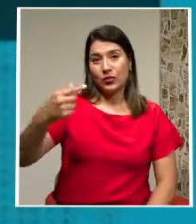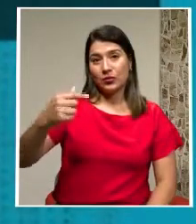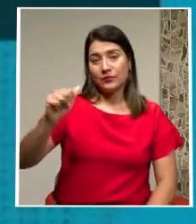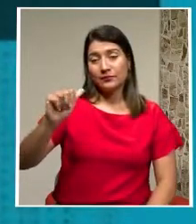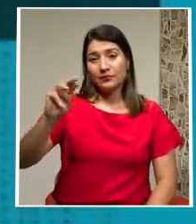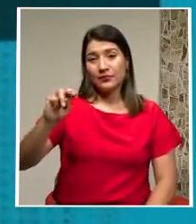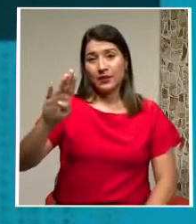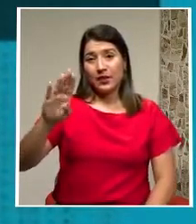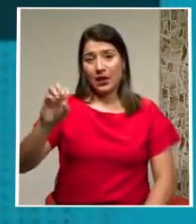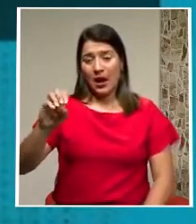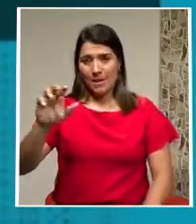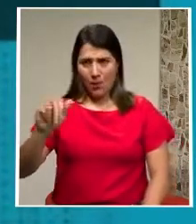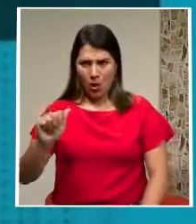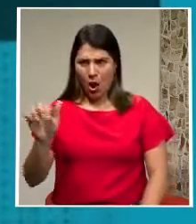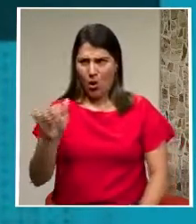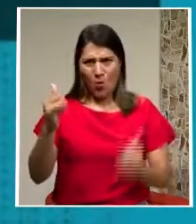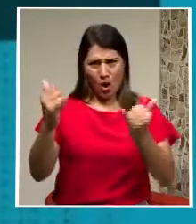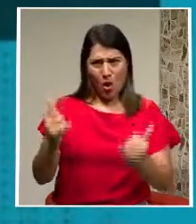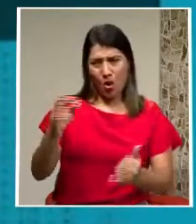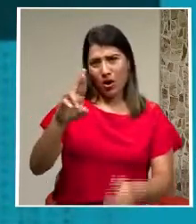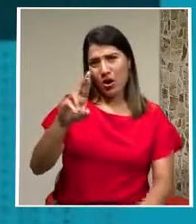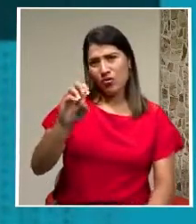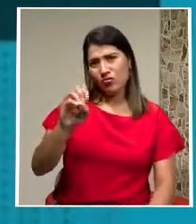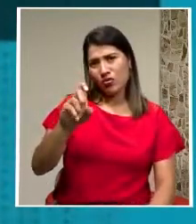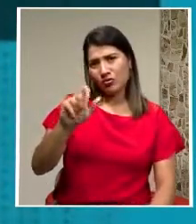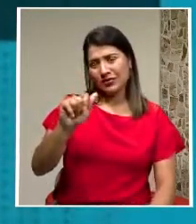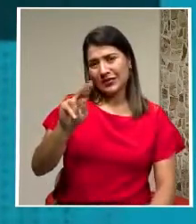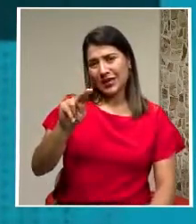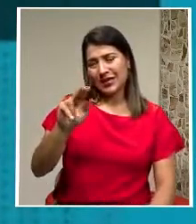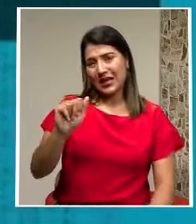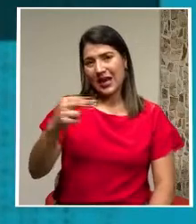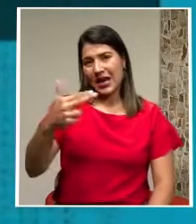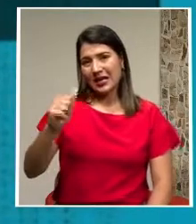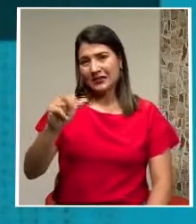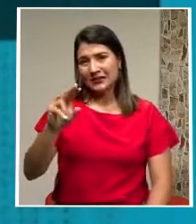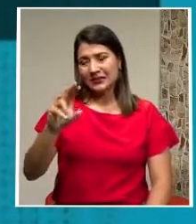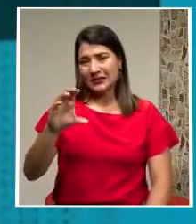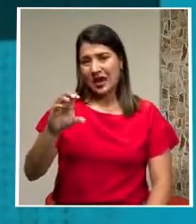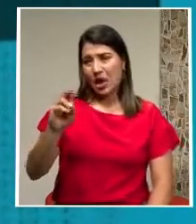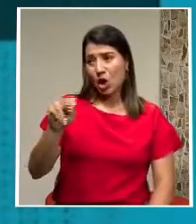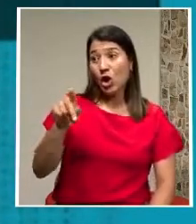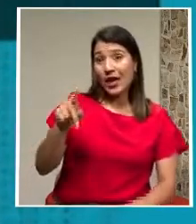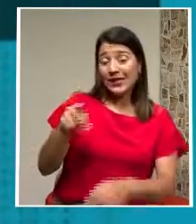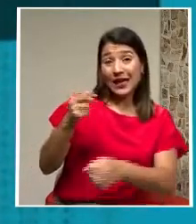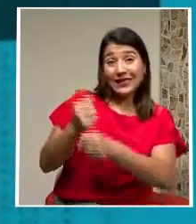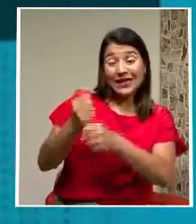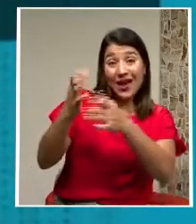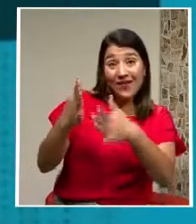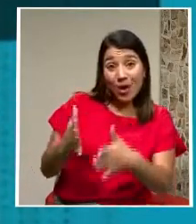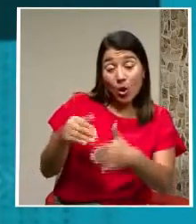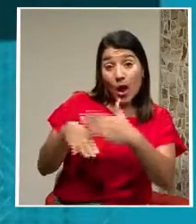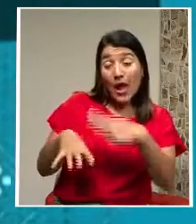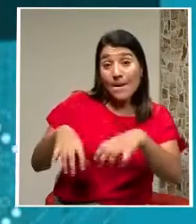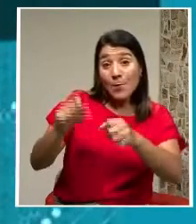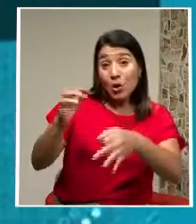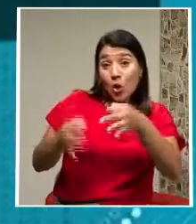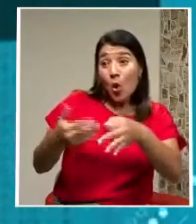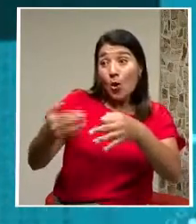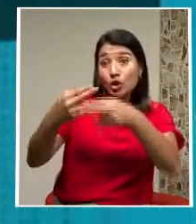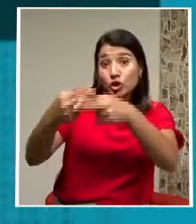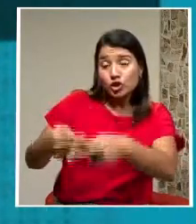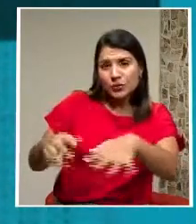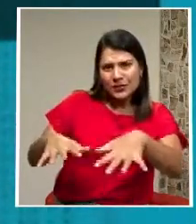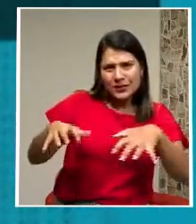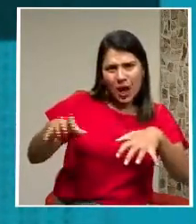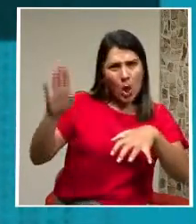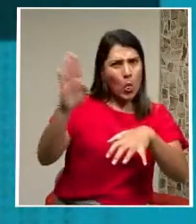el de Roxana Chacón esa señora llegó a ser funcionaria judicial el día que la nombraron magistrada nunca había trabajado para el poder judicial